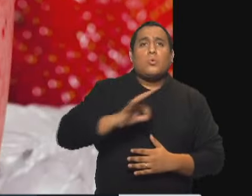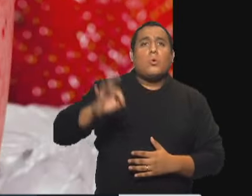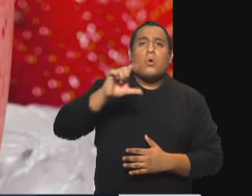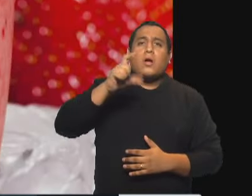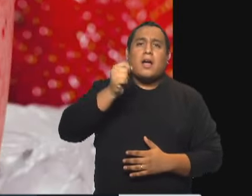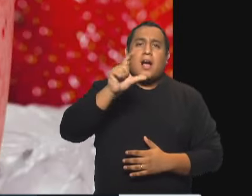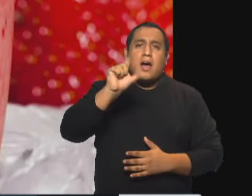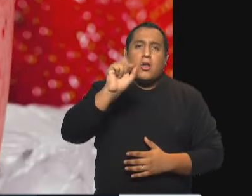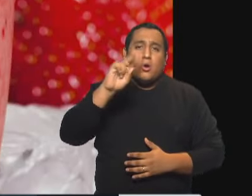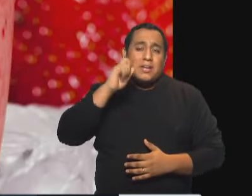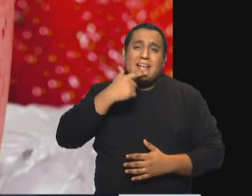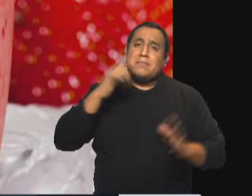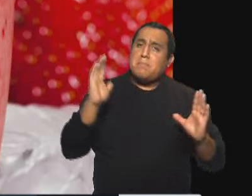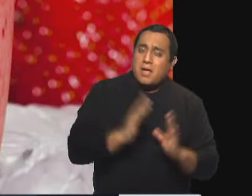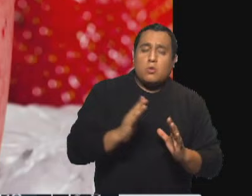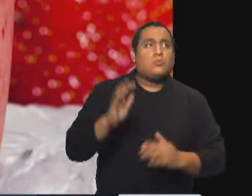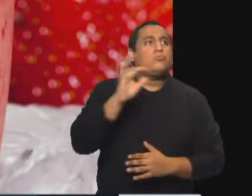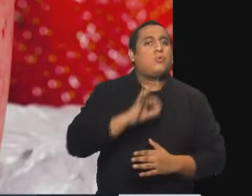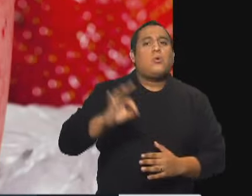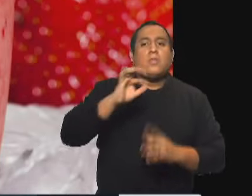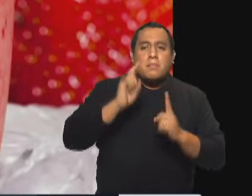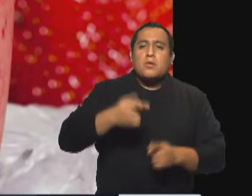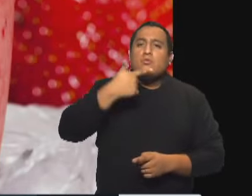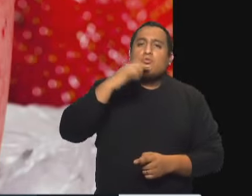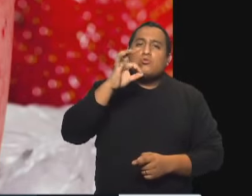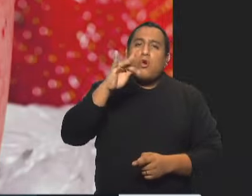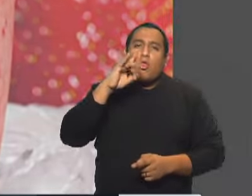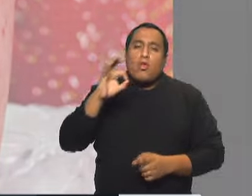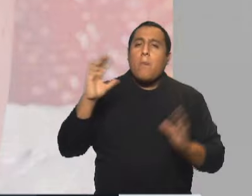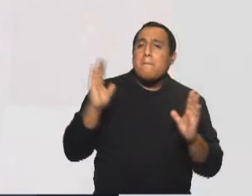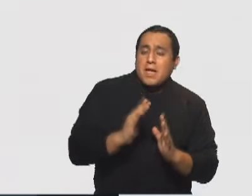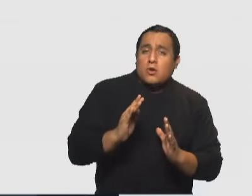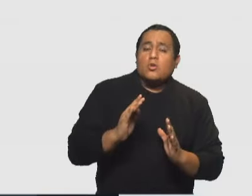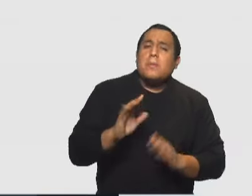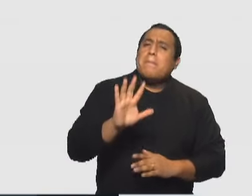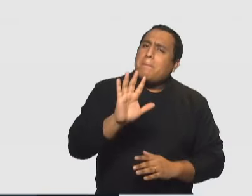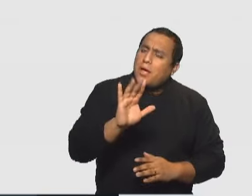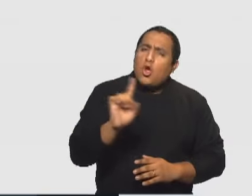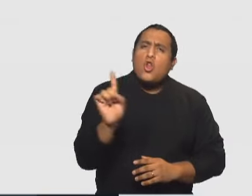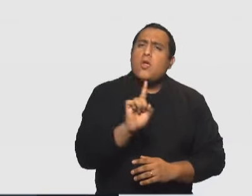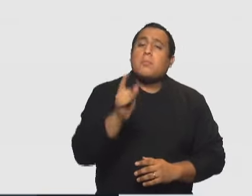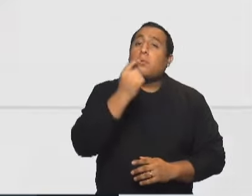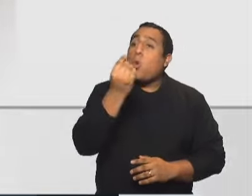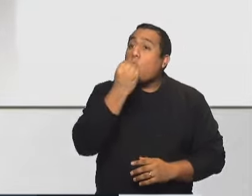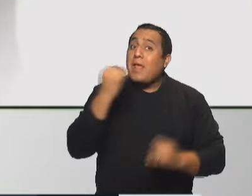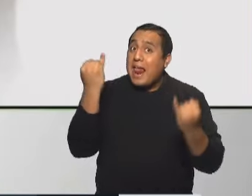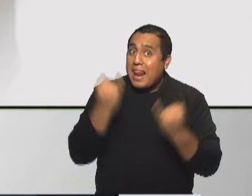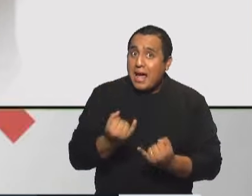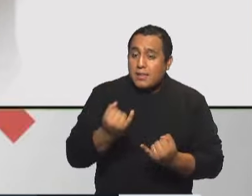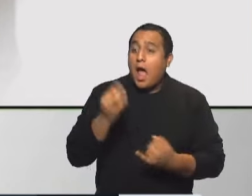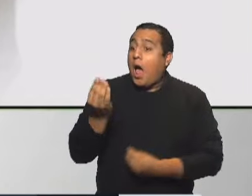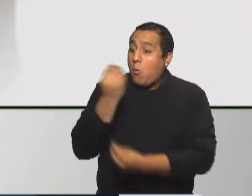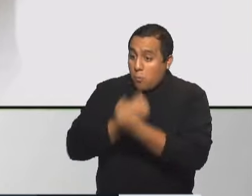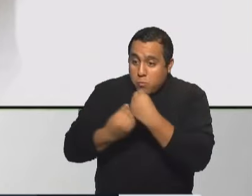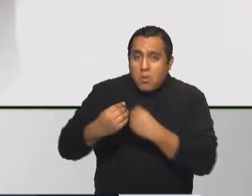calórico, o pueden estar reducidos en sodio, pero no necesariamente un alimento light adelgaza,